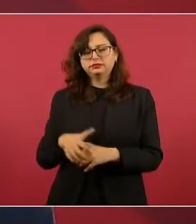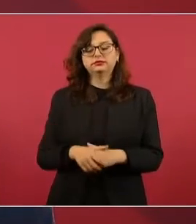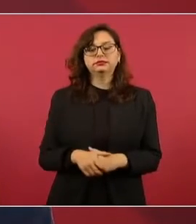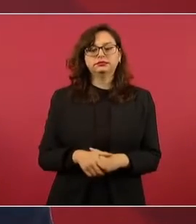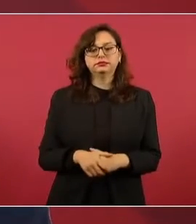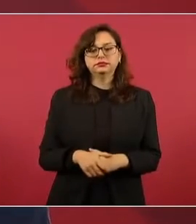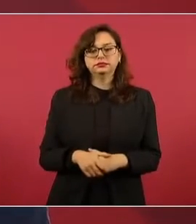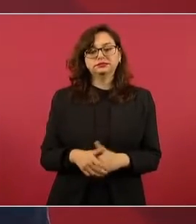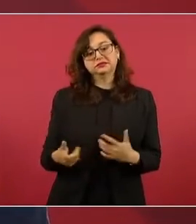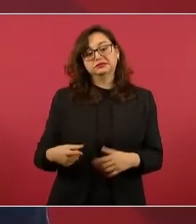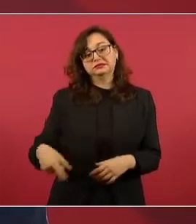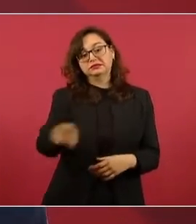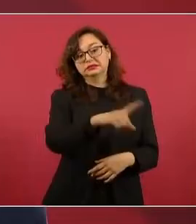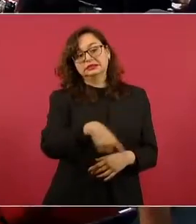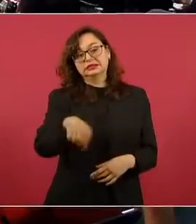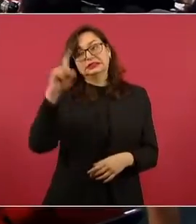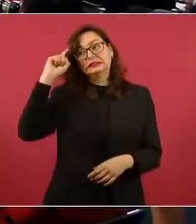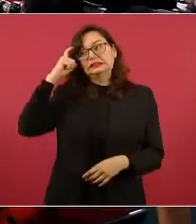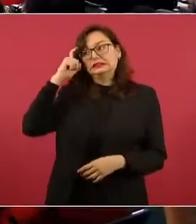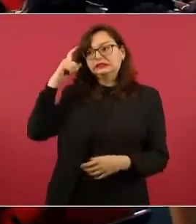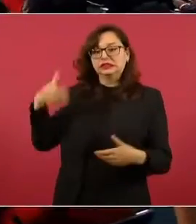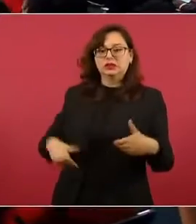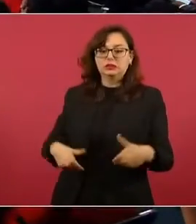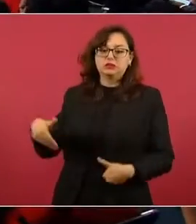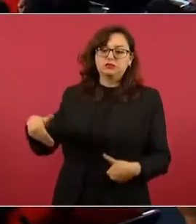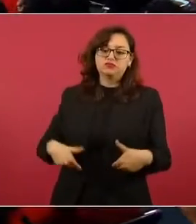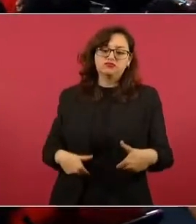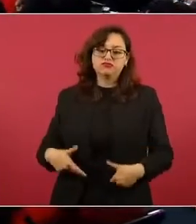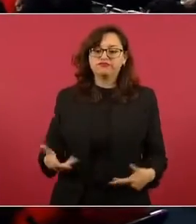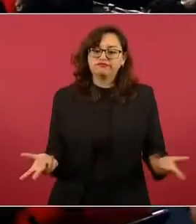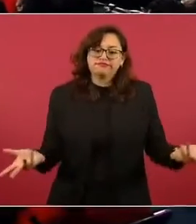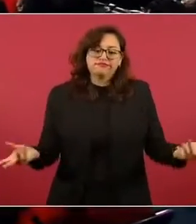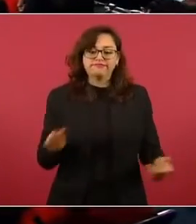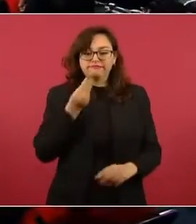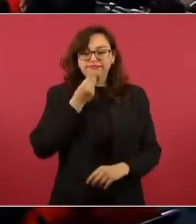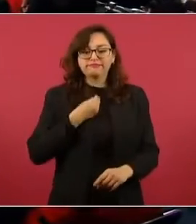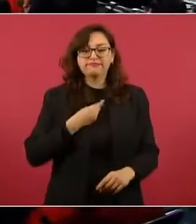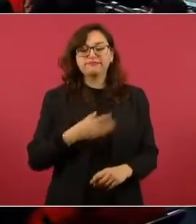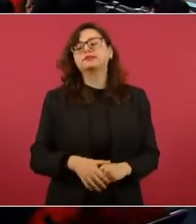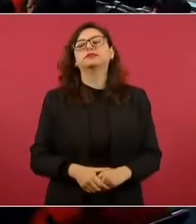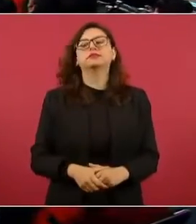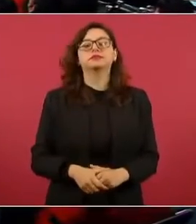aunque no les guste a nuestros adversarios.